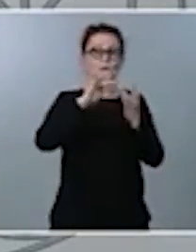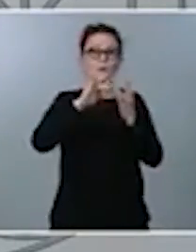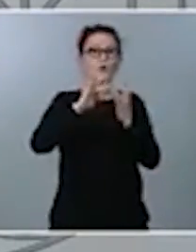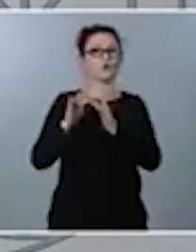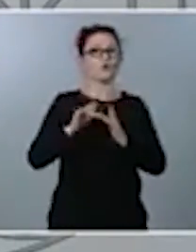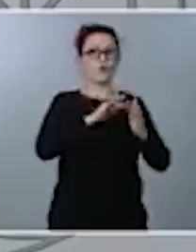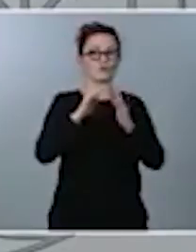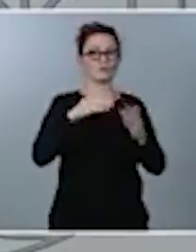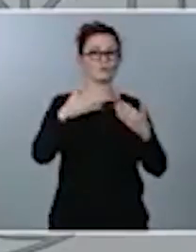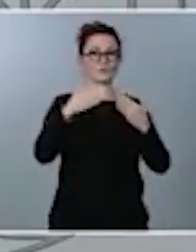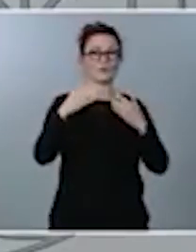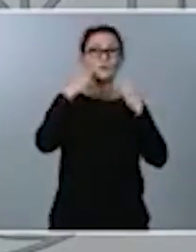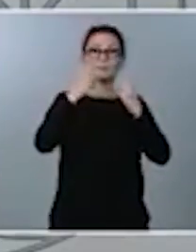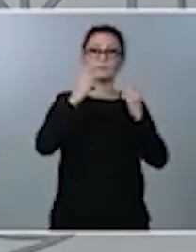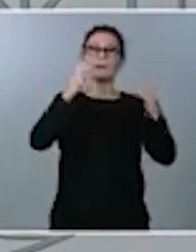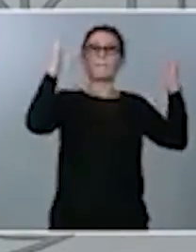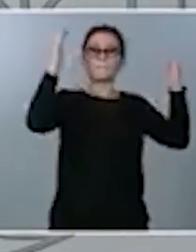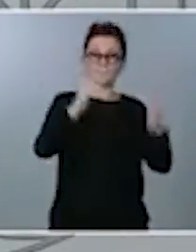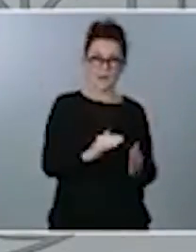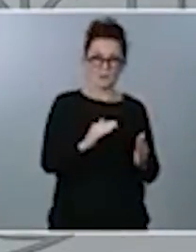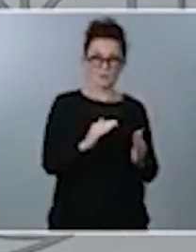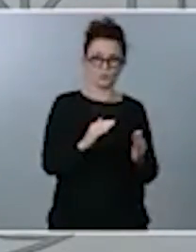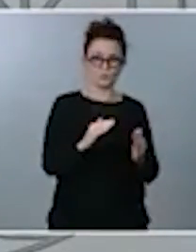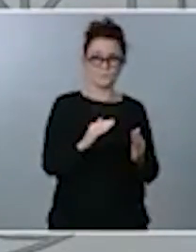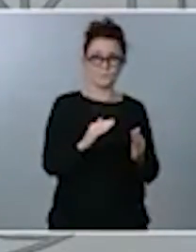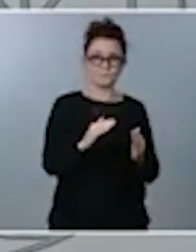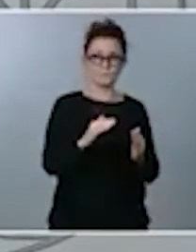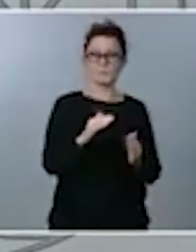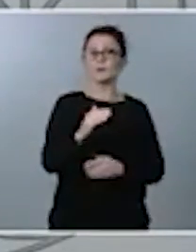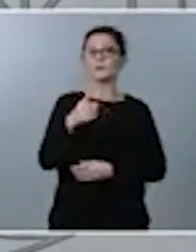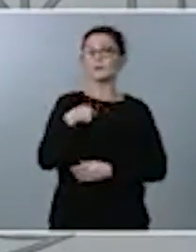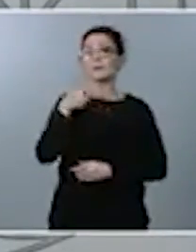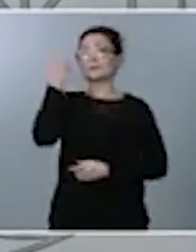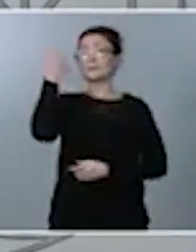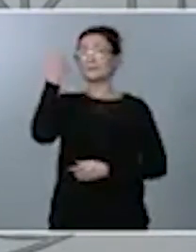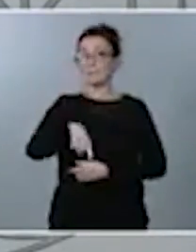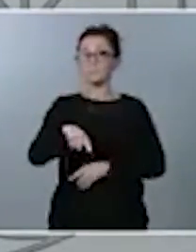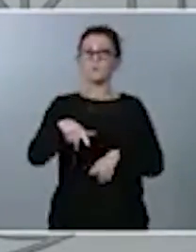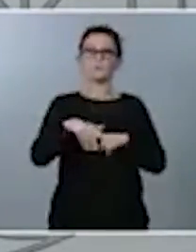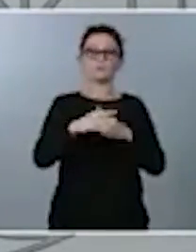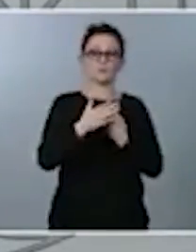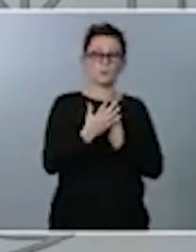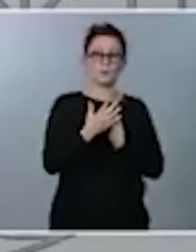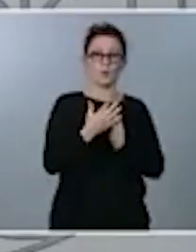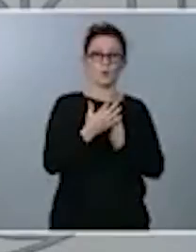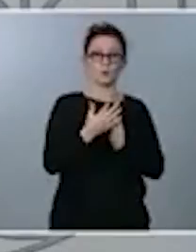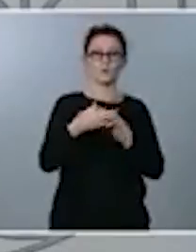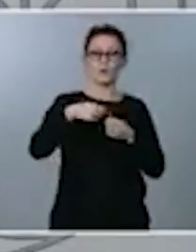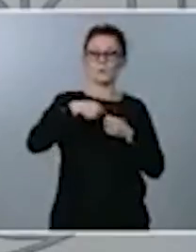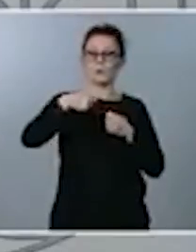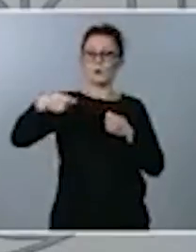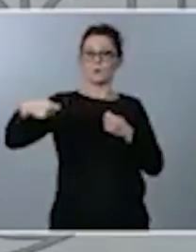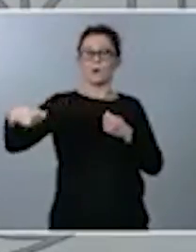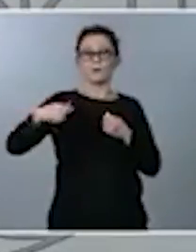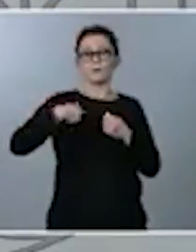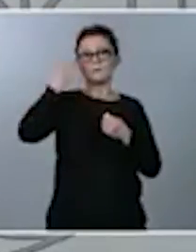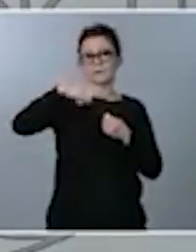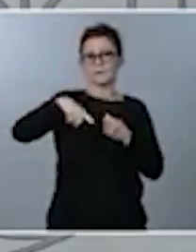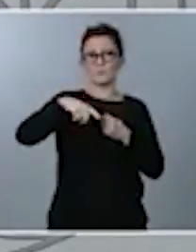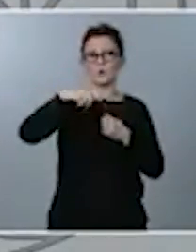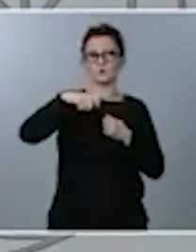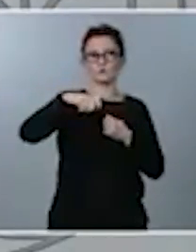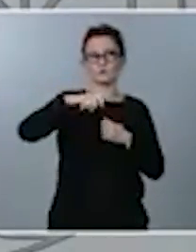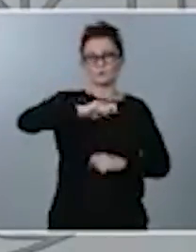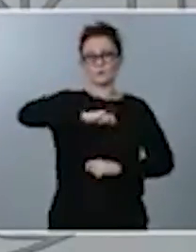producen entre las personas, siendo conscientes de que esta situación prolongada provoca cansancio en la ciudadanía, pero